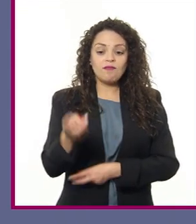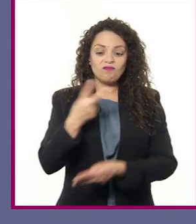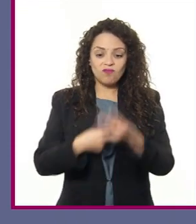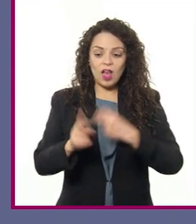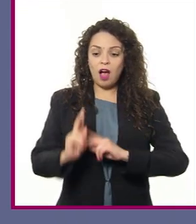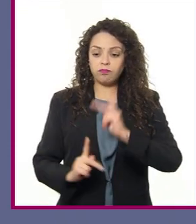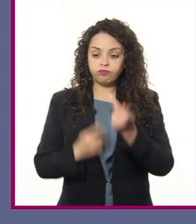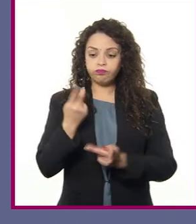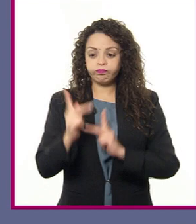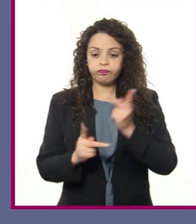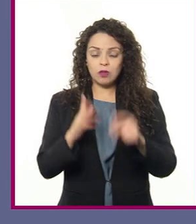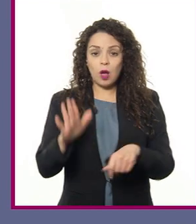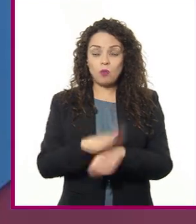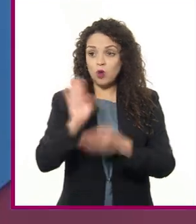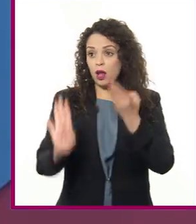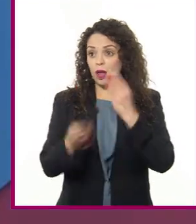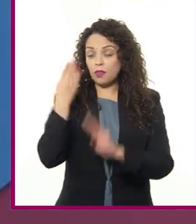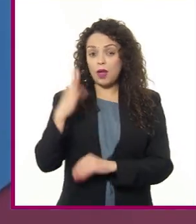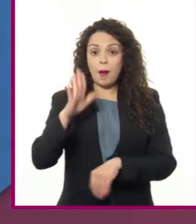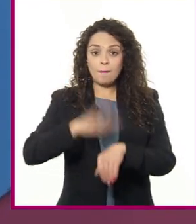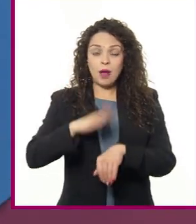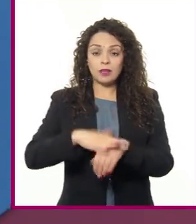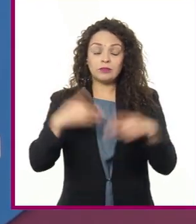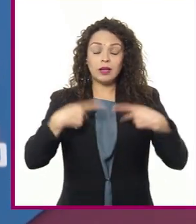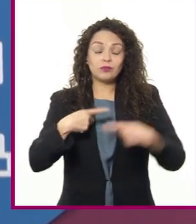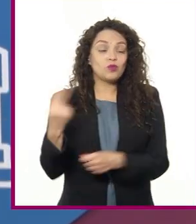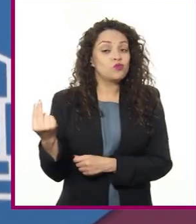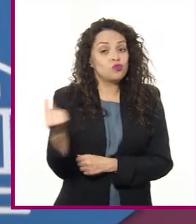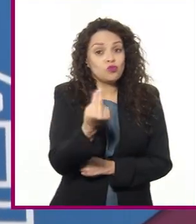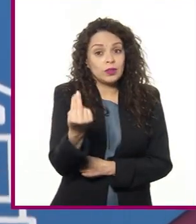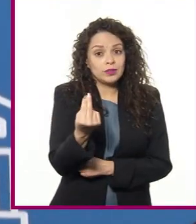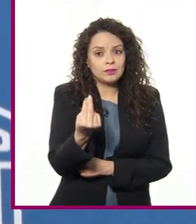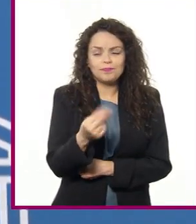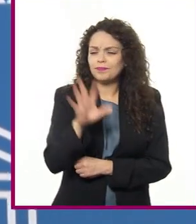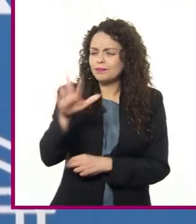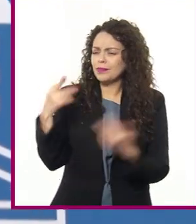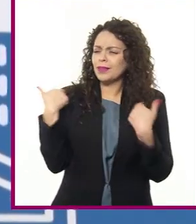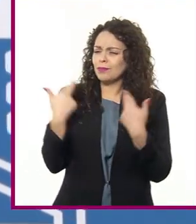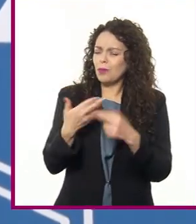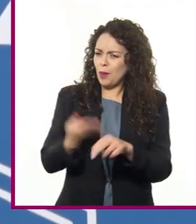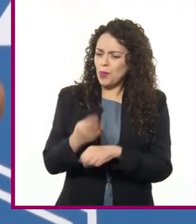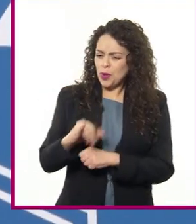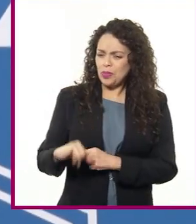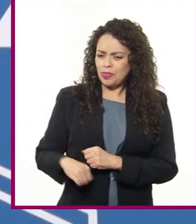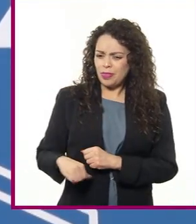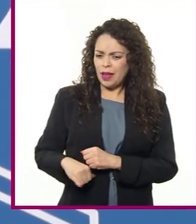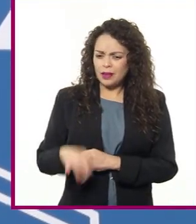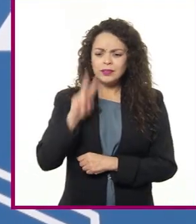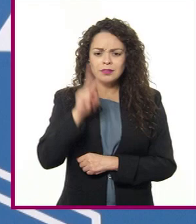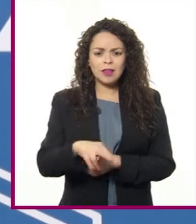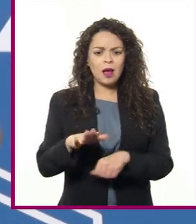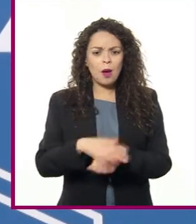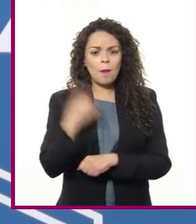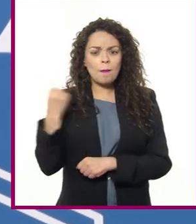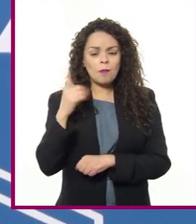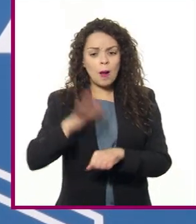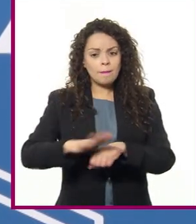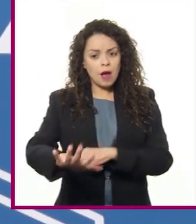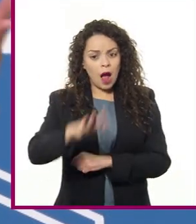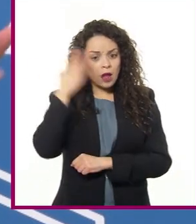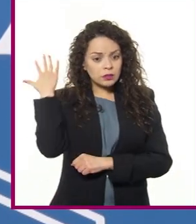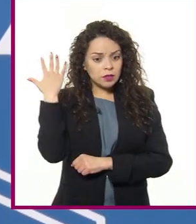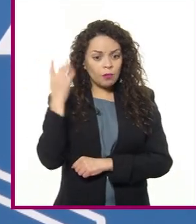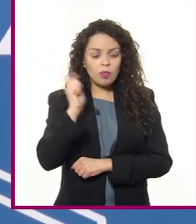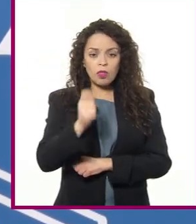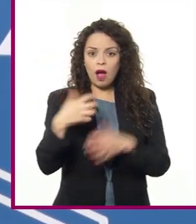la creciente población mundial. Maestra, esto es muy interesante porque se aceleran los ritmos de producción,